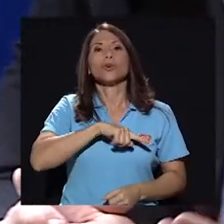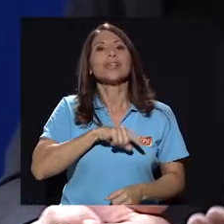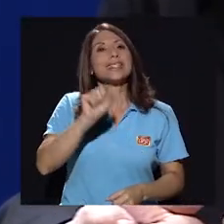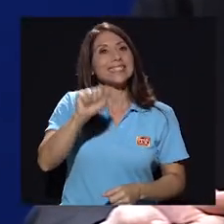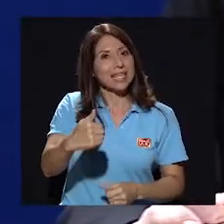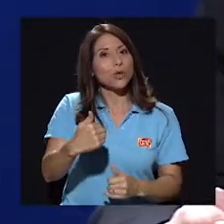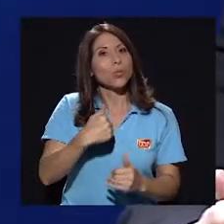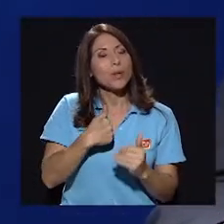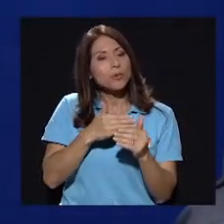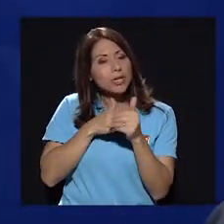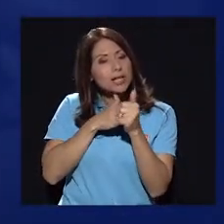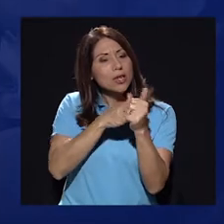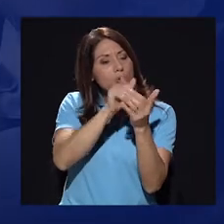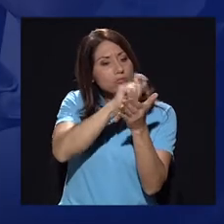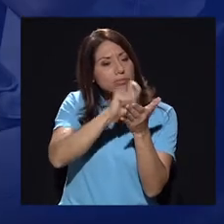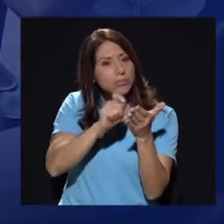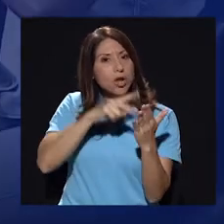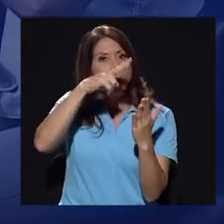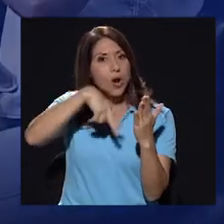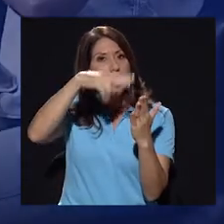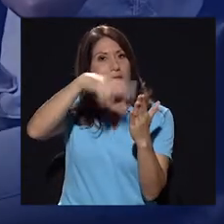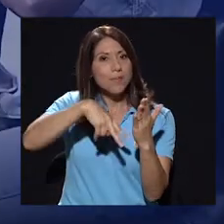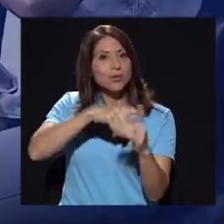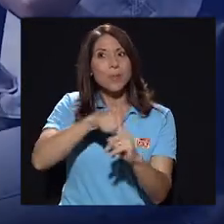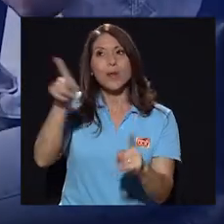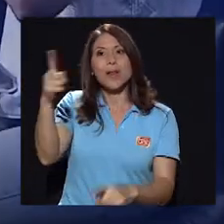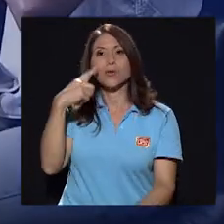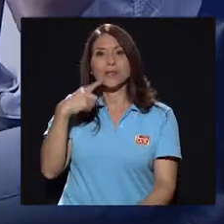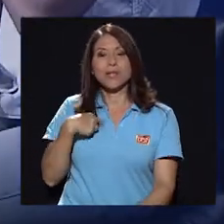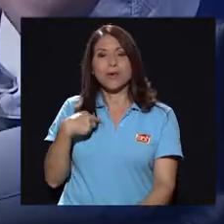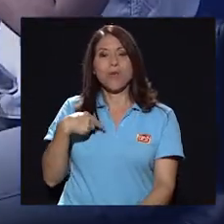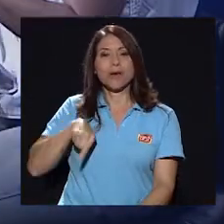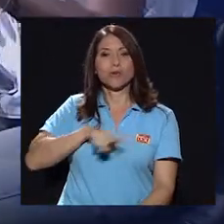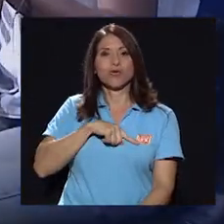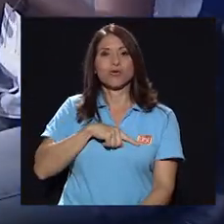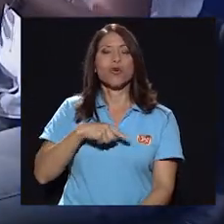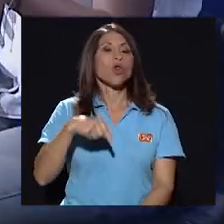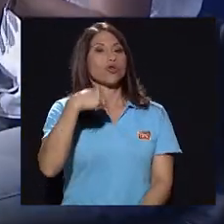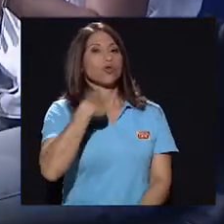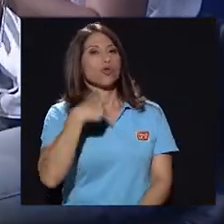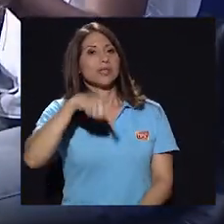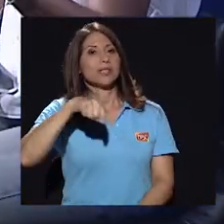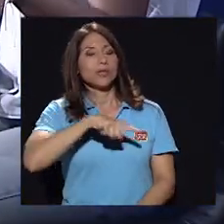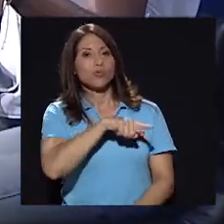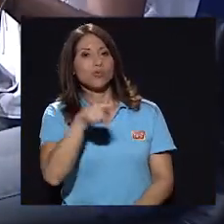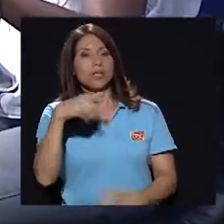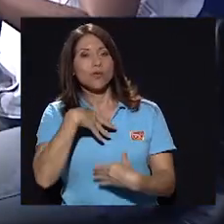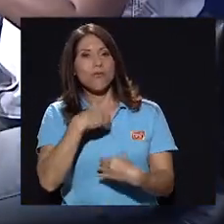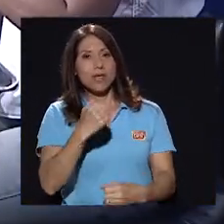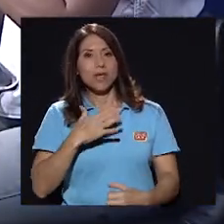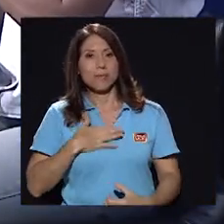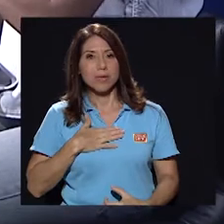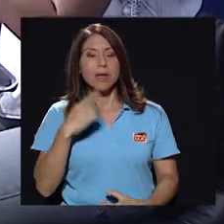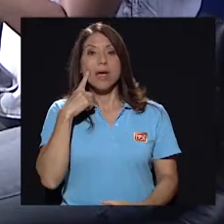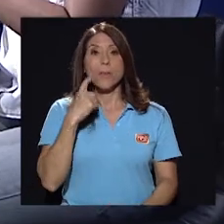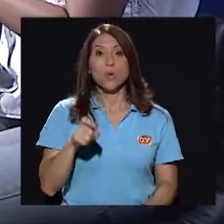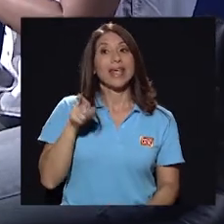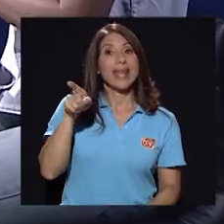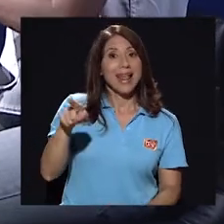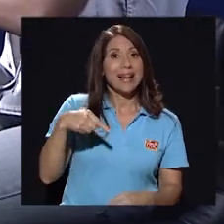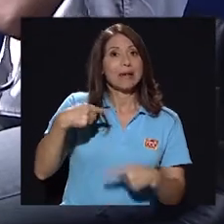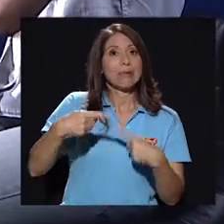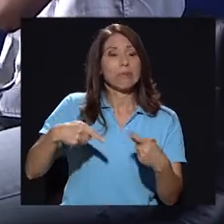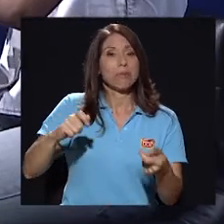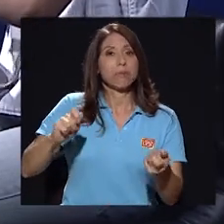tuvimos el guión y lo leímos, Julio sí nos dijo a nosotras, yo necesito que ustedes confíen en mí, porque él, digamos,